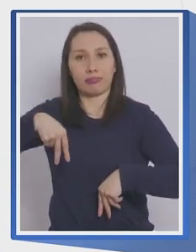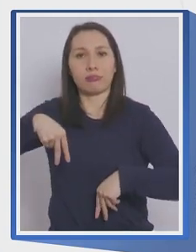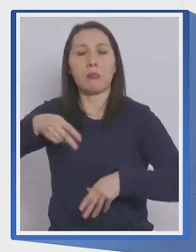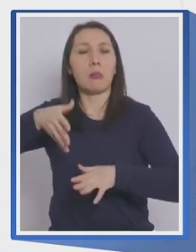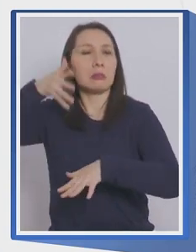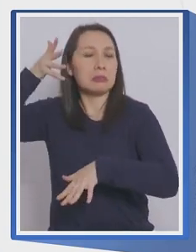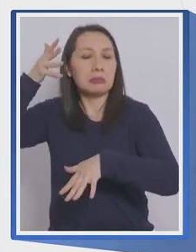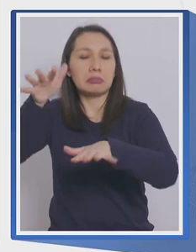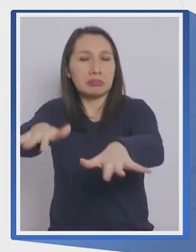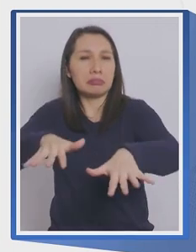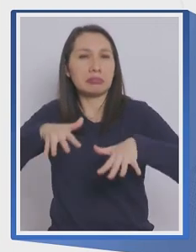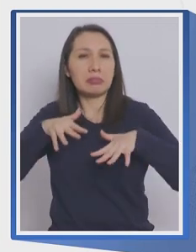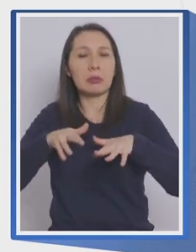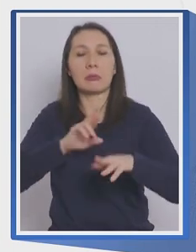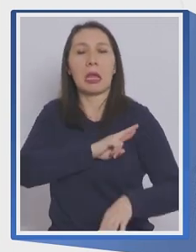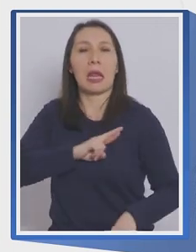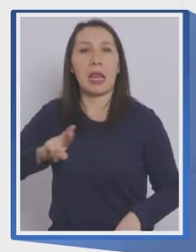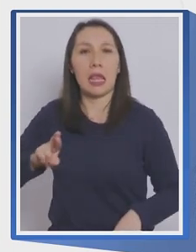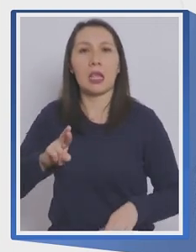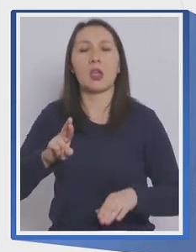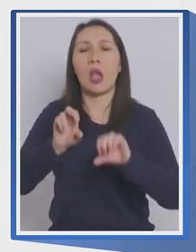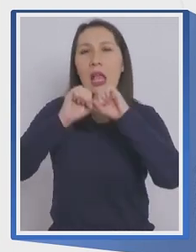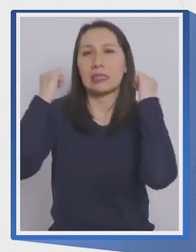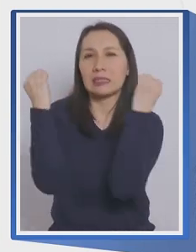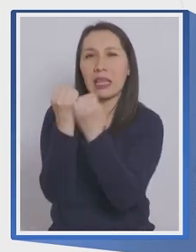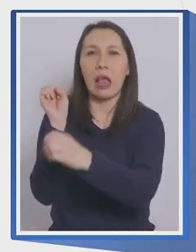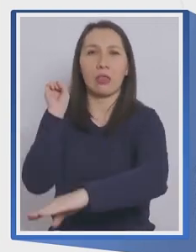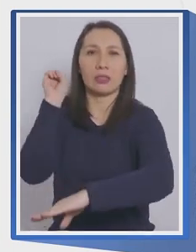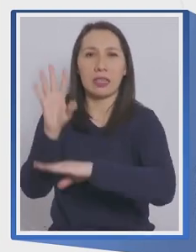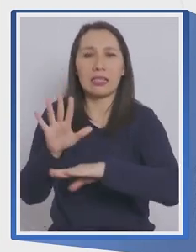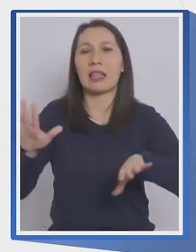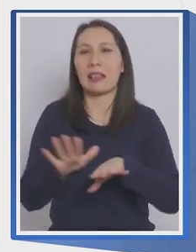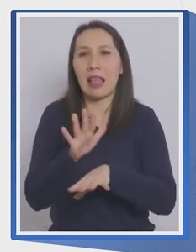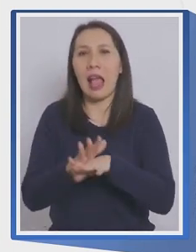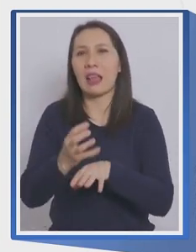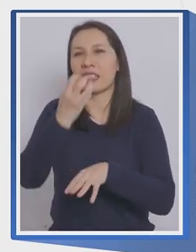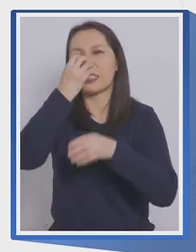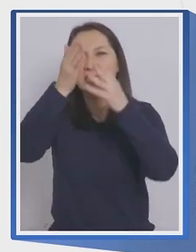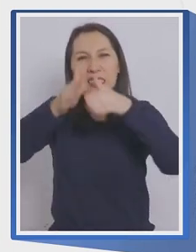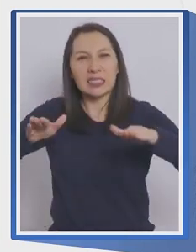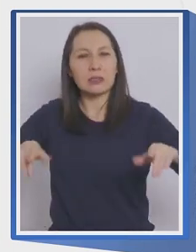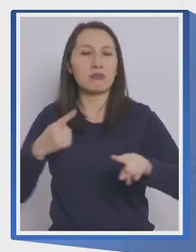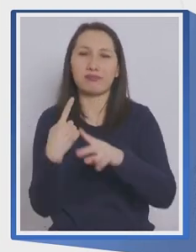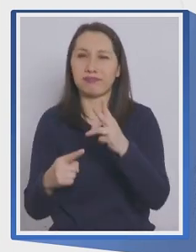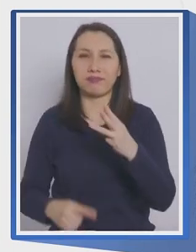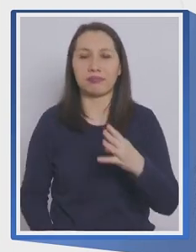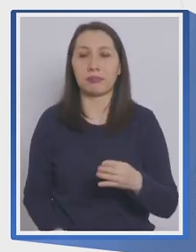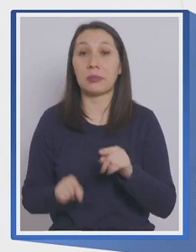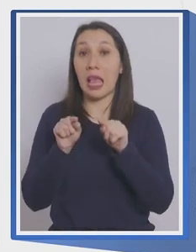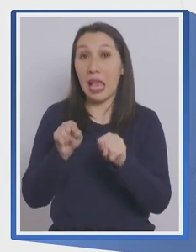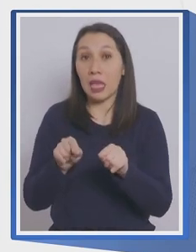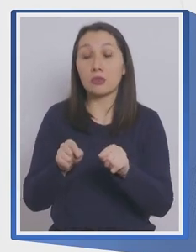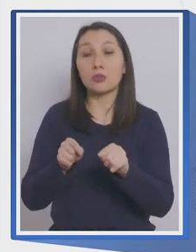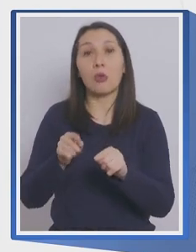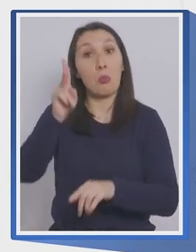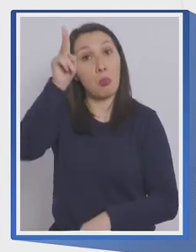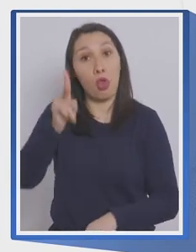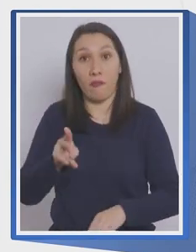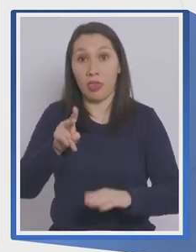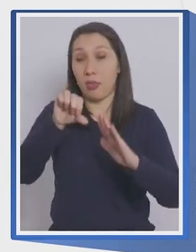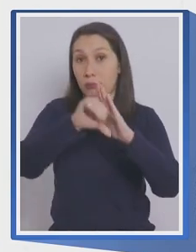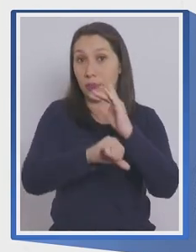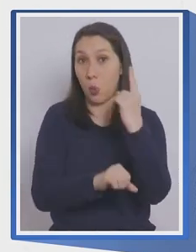seminarios, ritos religiosos, público en estadios, cines, teatros, circos, etc. Estos eventos continuarán prohibidos en